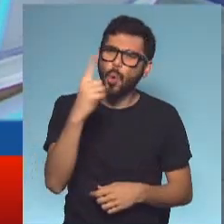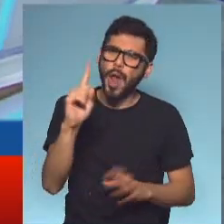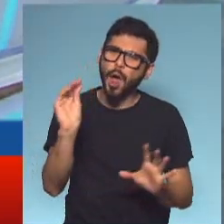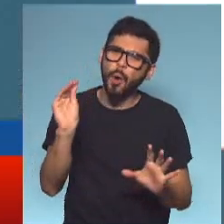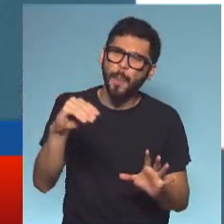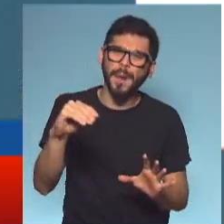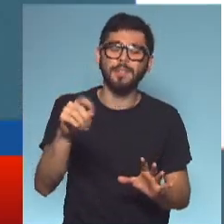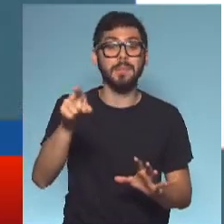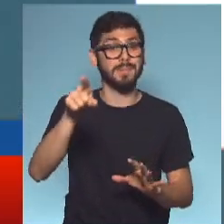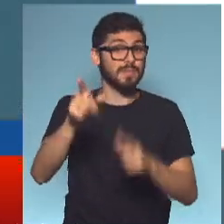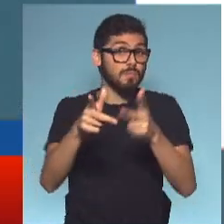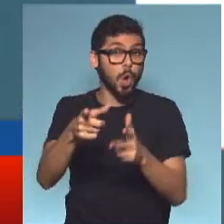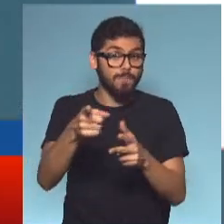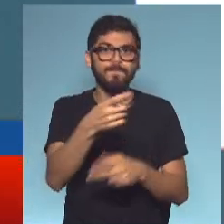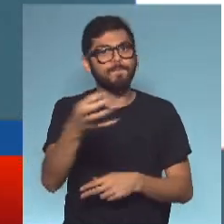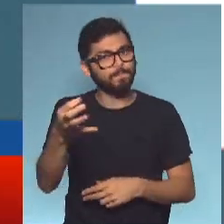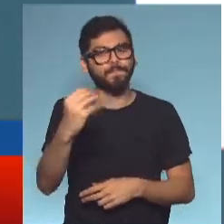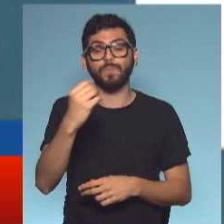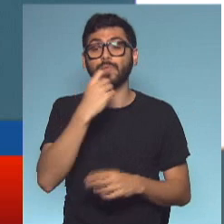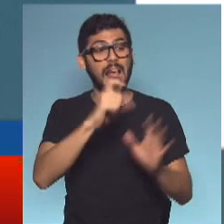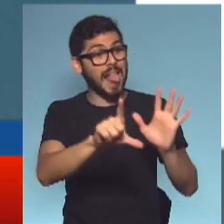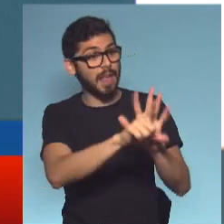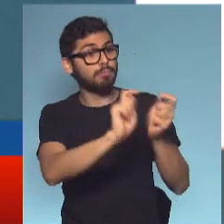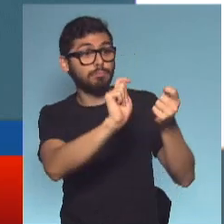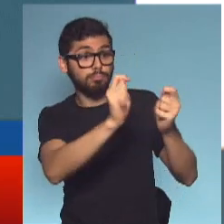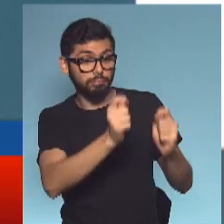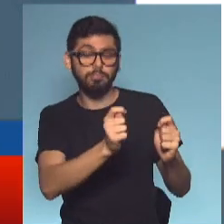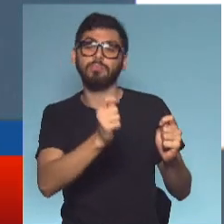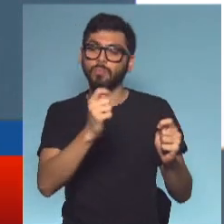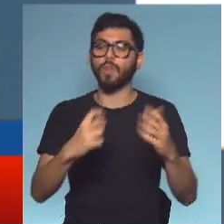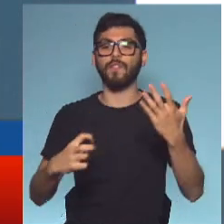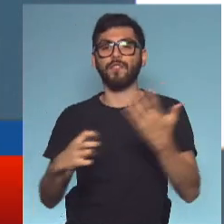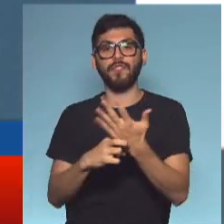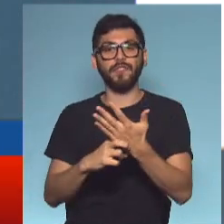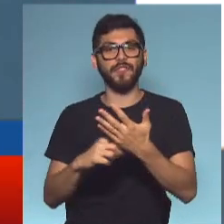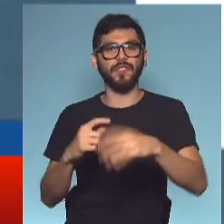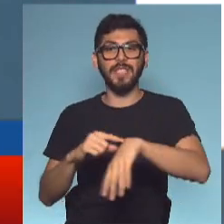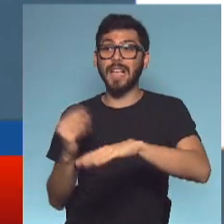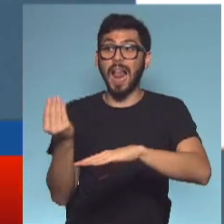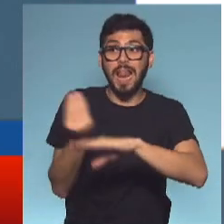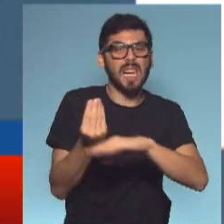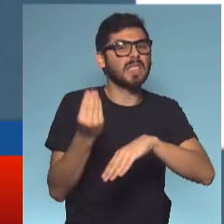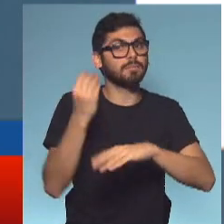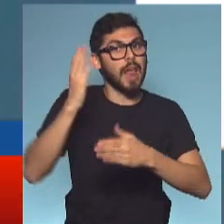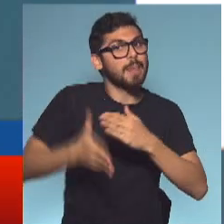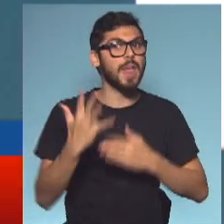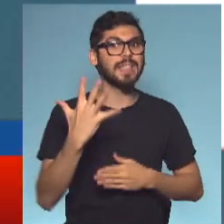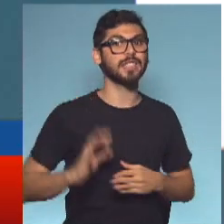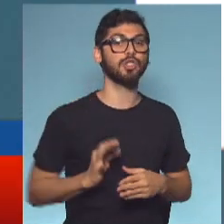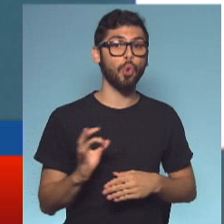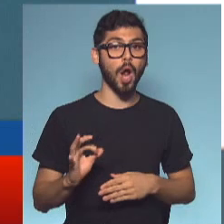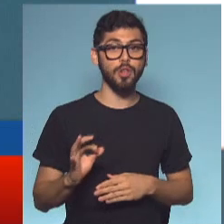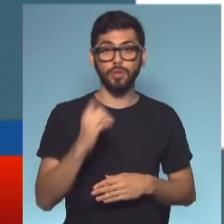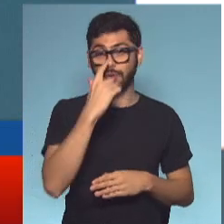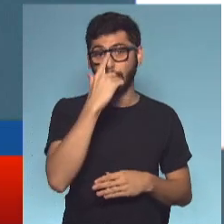decía Néstor, en el caso de que se modifique la ley y se designe a un fiscal por un plazo de 5 años, va a haber un jefe de